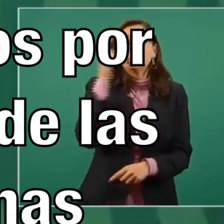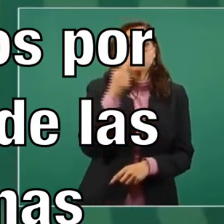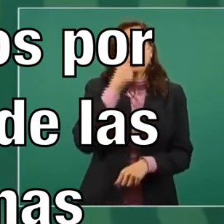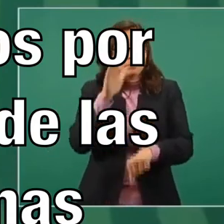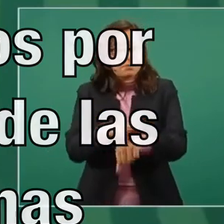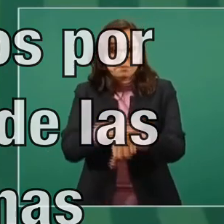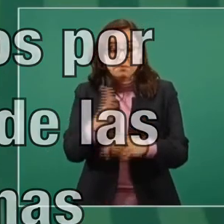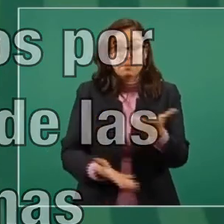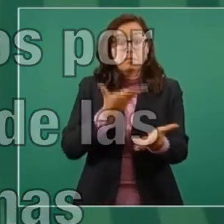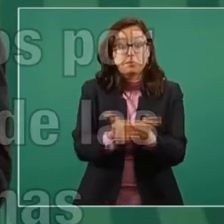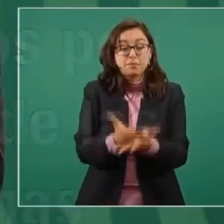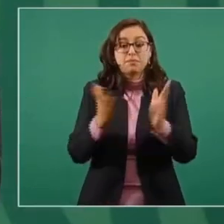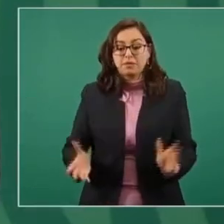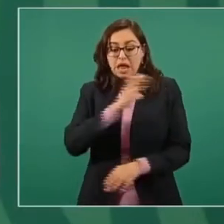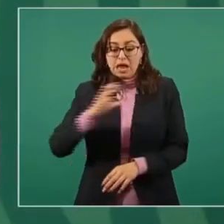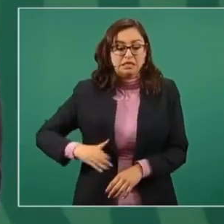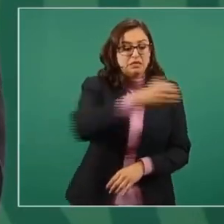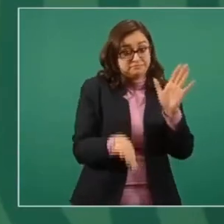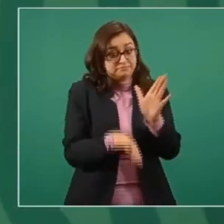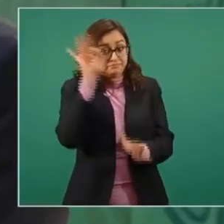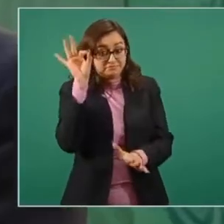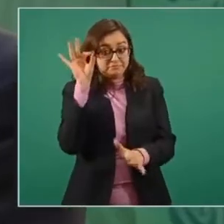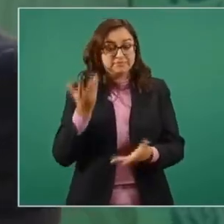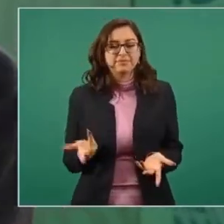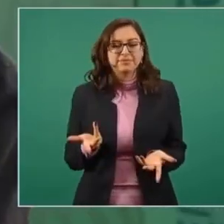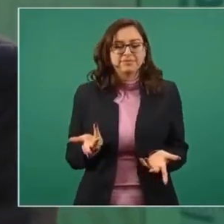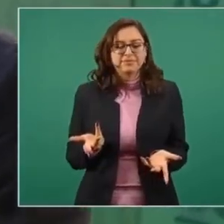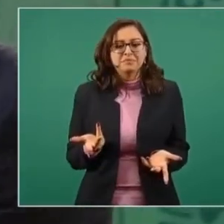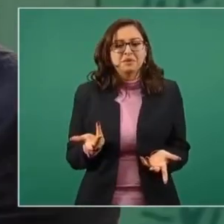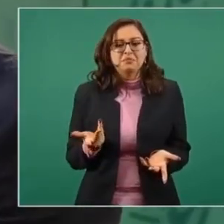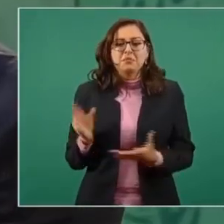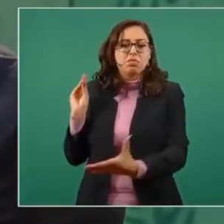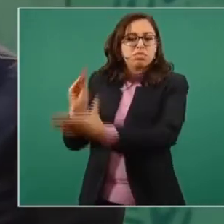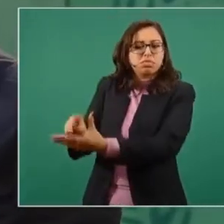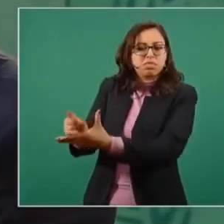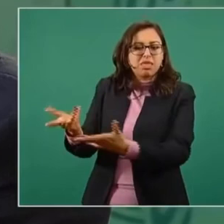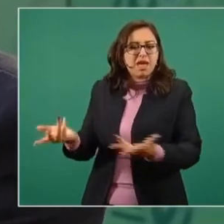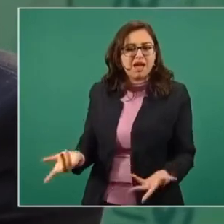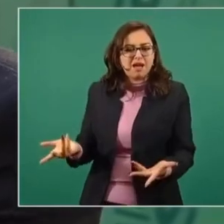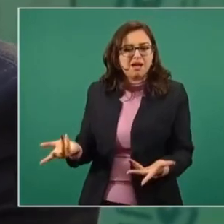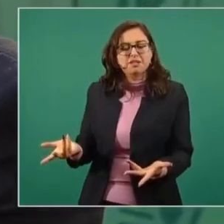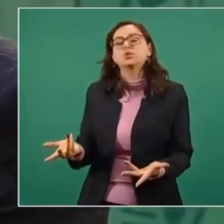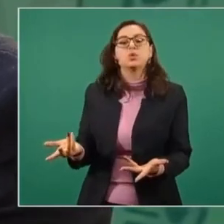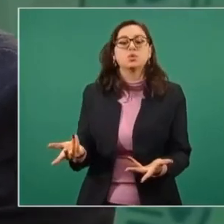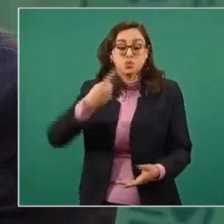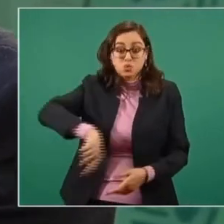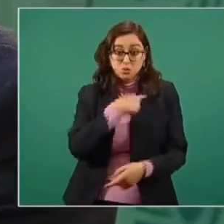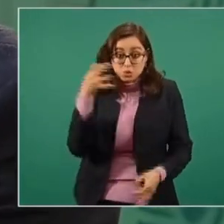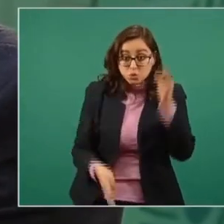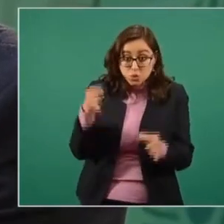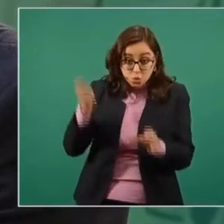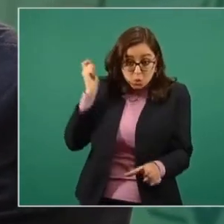era la realización de las encuestas para preguntarle a la gente, que si no, estamos juzgando